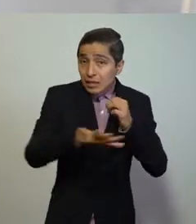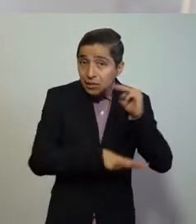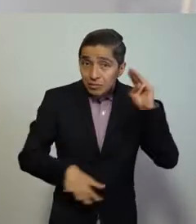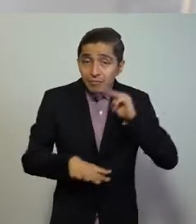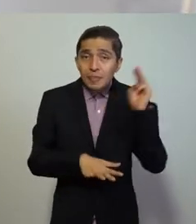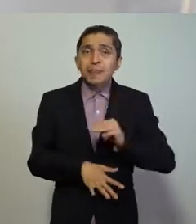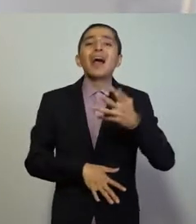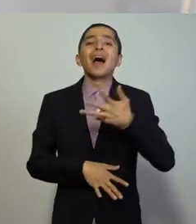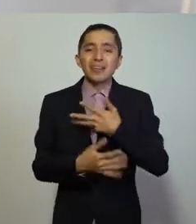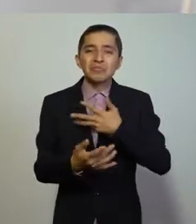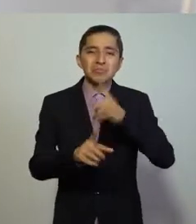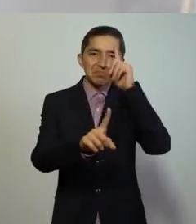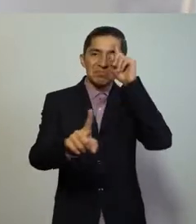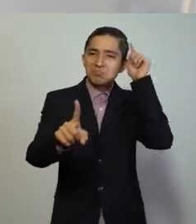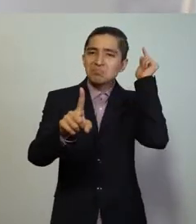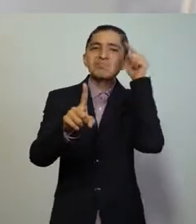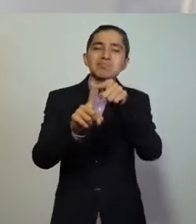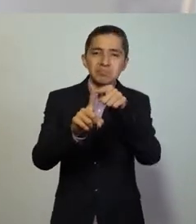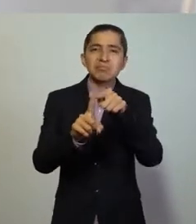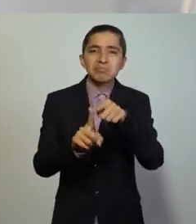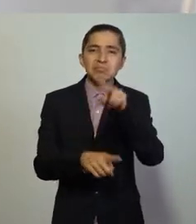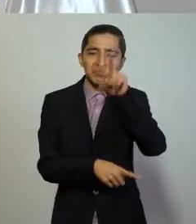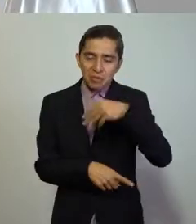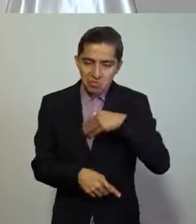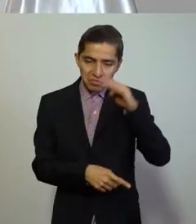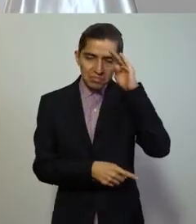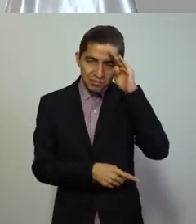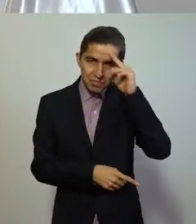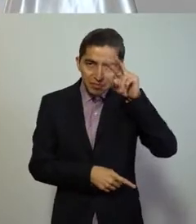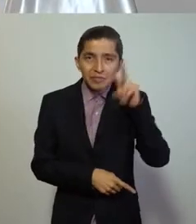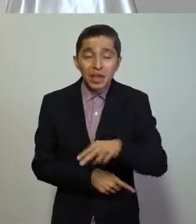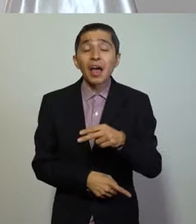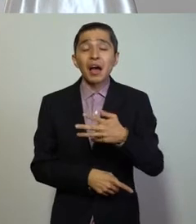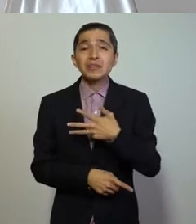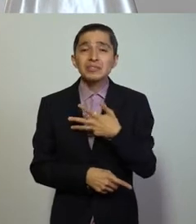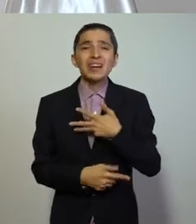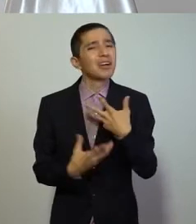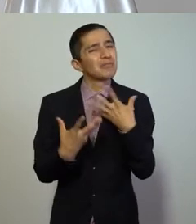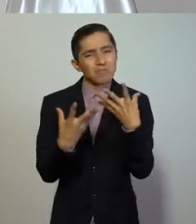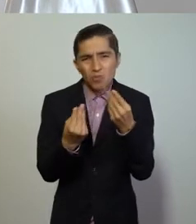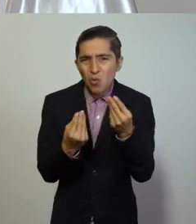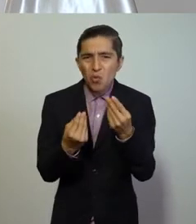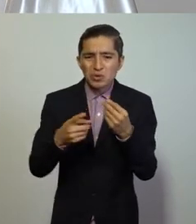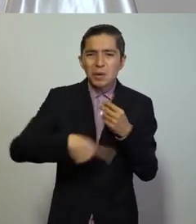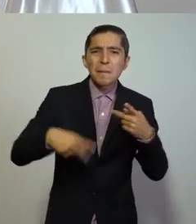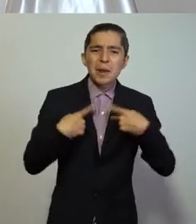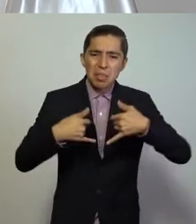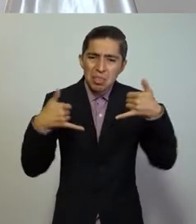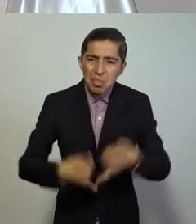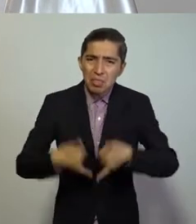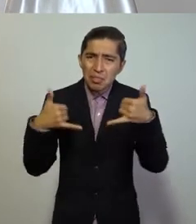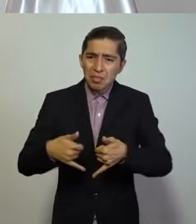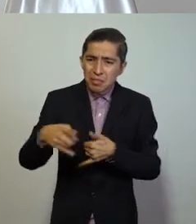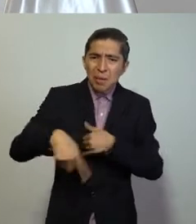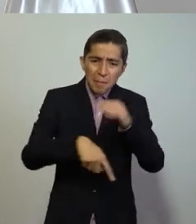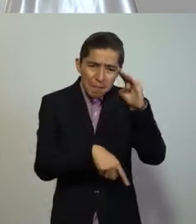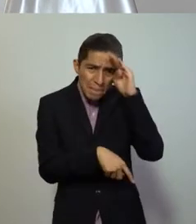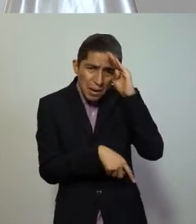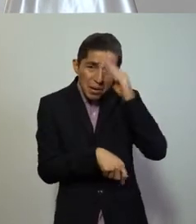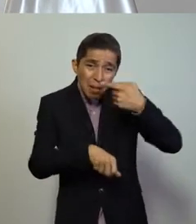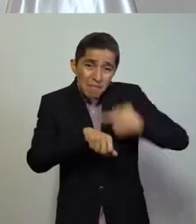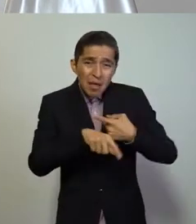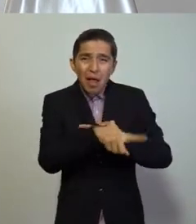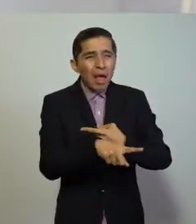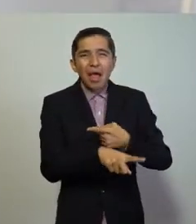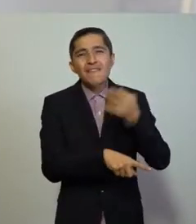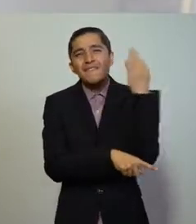tenemos un gran reto y estoy consciente que todavía hay resistencia de muchas personas que consideran que la enfermedad